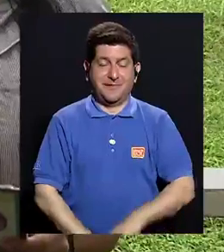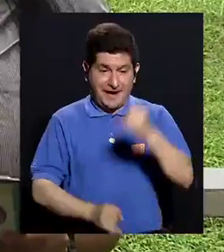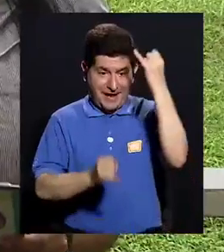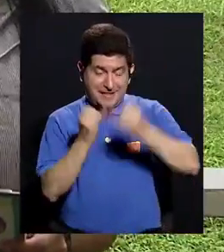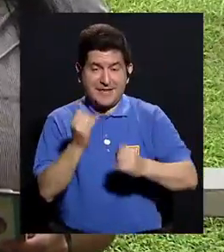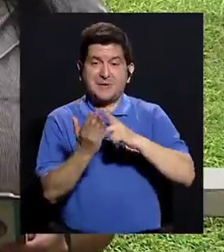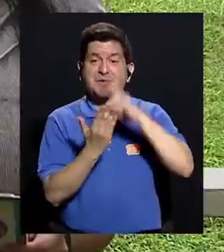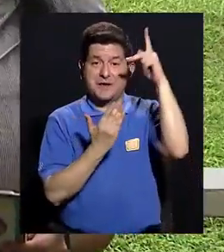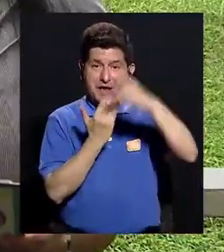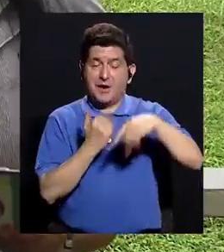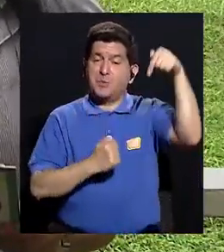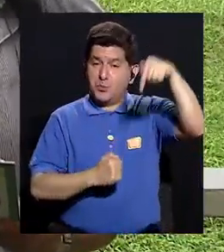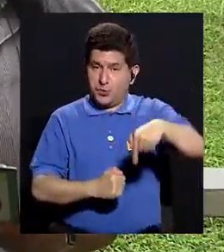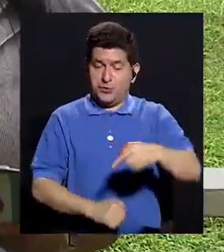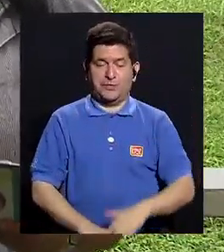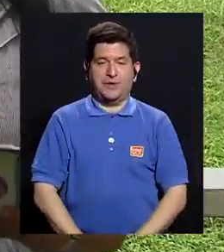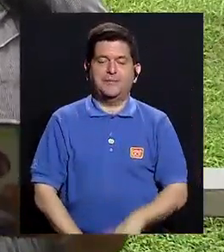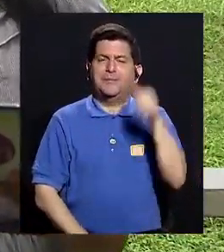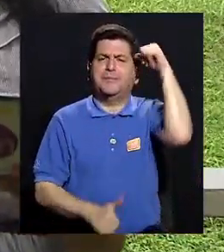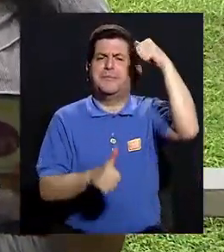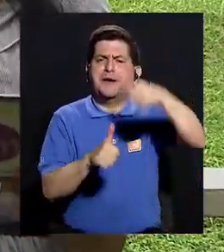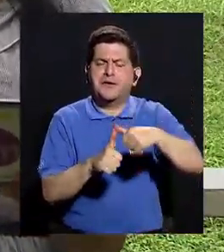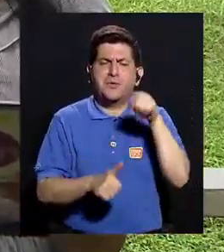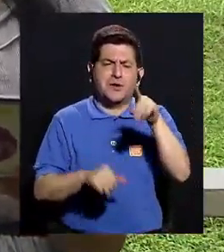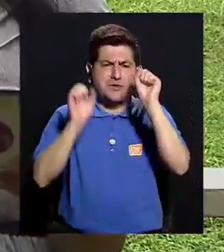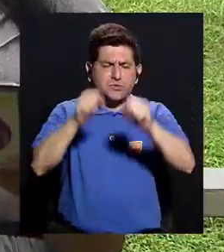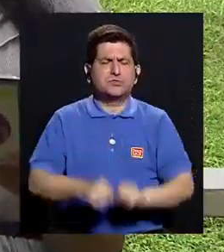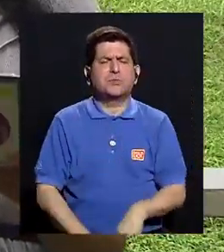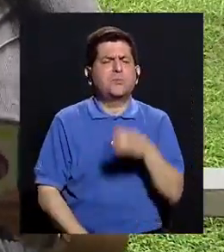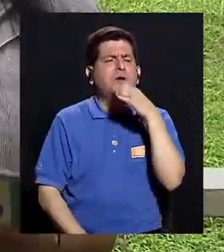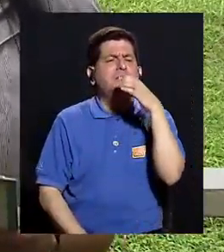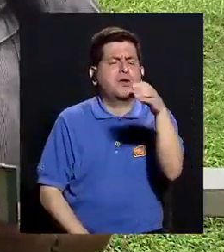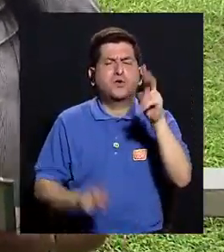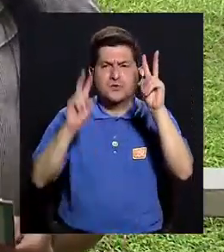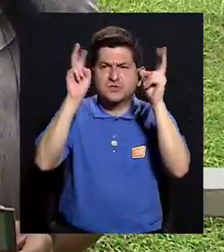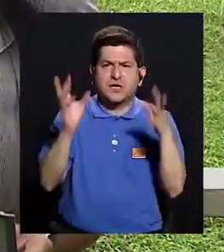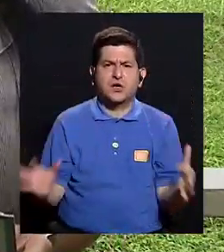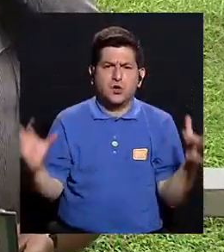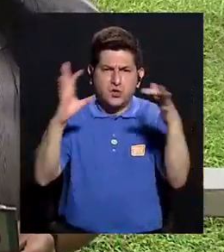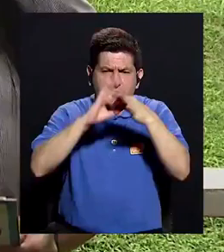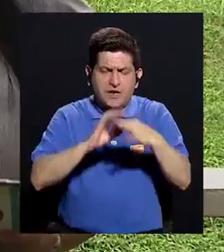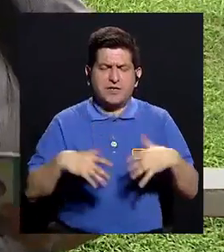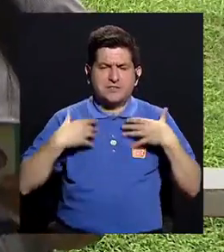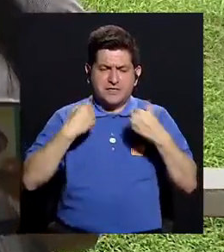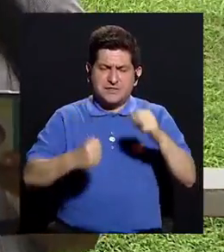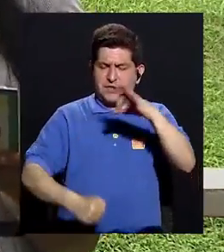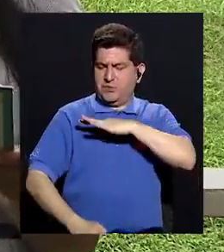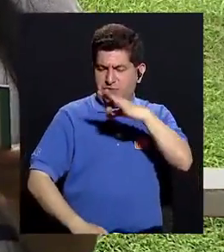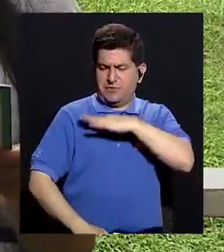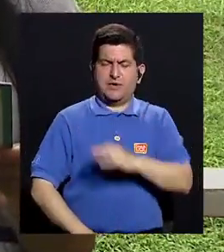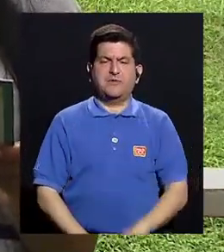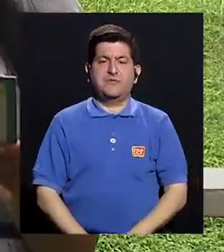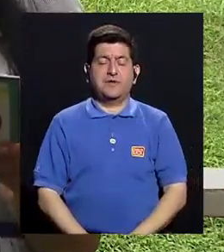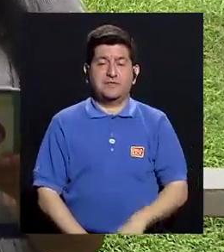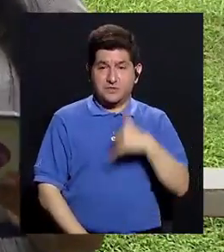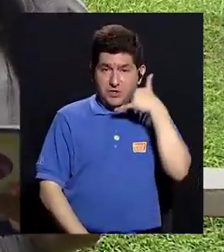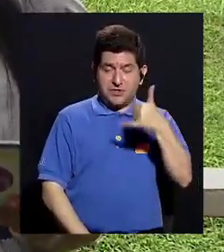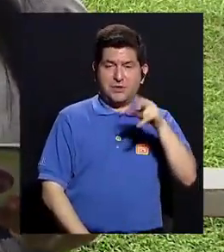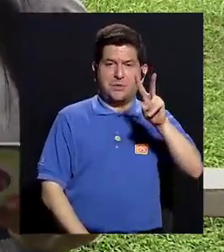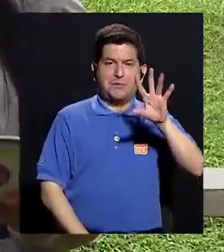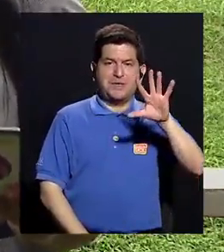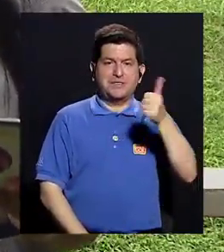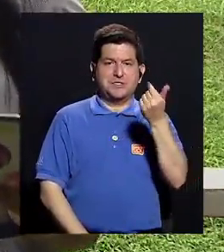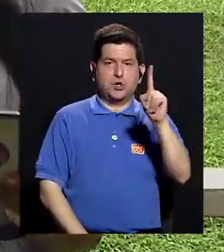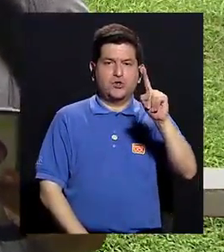Con esto terminamos nuestro capítulo de hoy. Recuerde que puede hacernos sus sugerencias de temas relacionados con la salud y el bienestar a nuestro